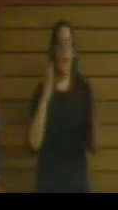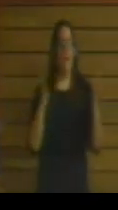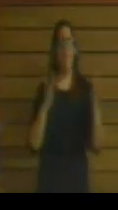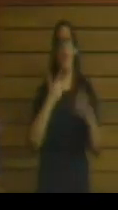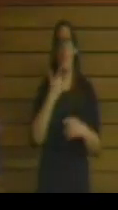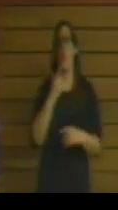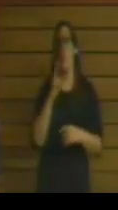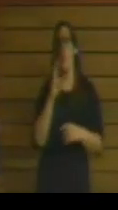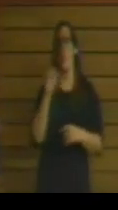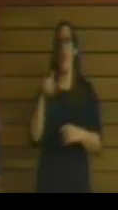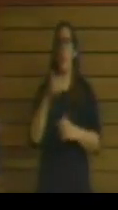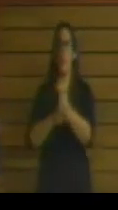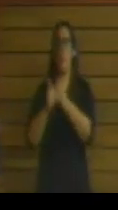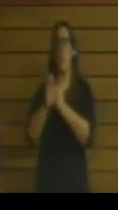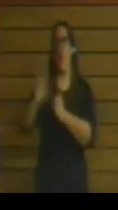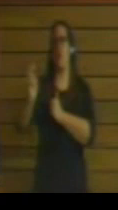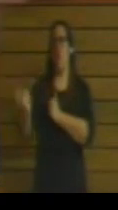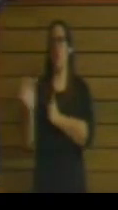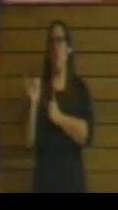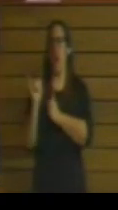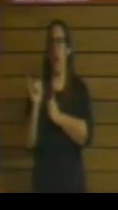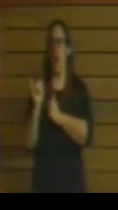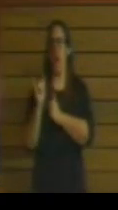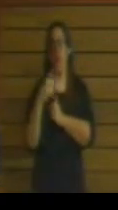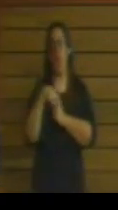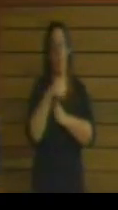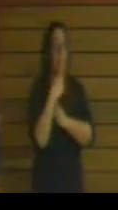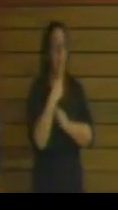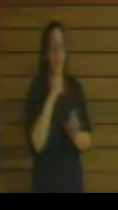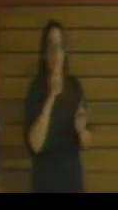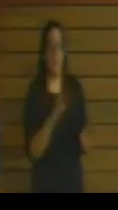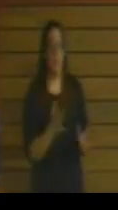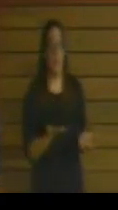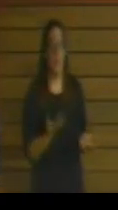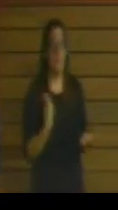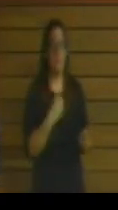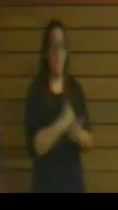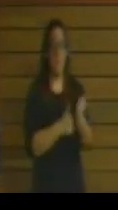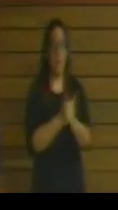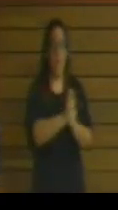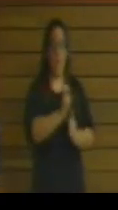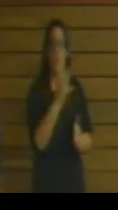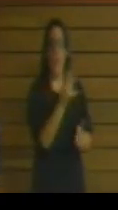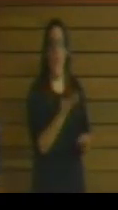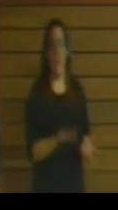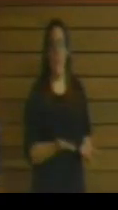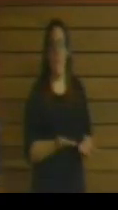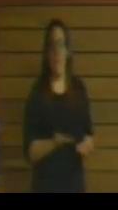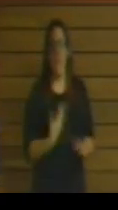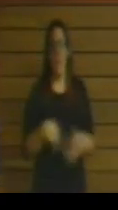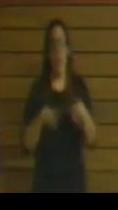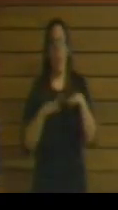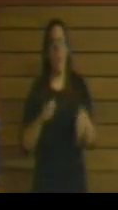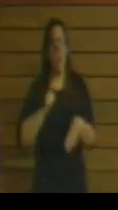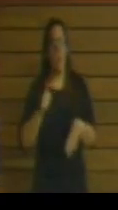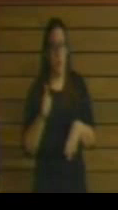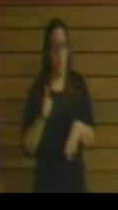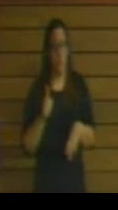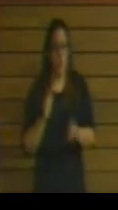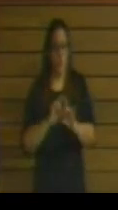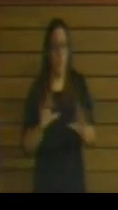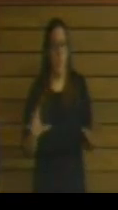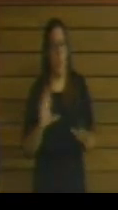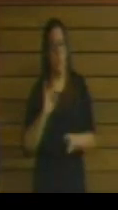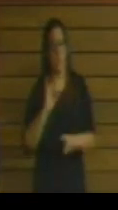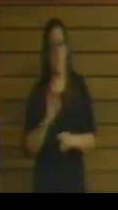que UPN dice que hay otras prioridades. Y ustedes también hoy lo han evidenciado que hay otras prioridades. La igualdad de oportunidades, por supuesto que sí,